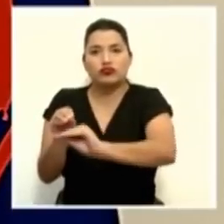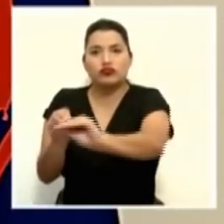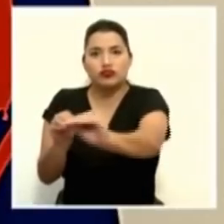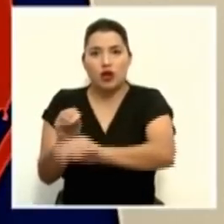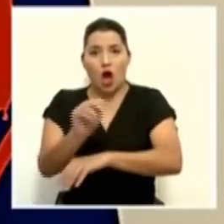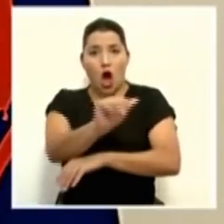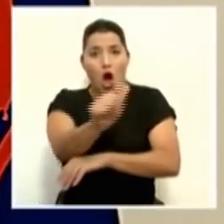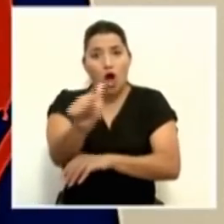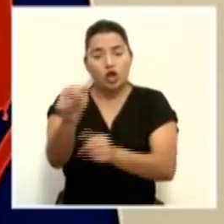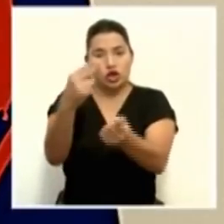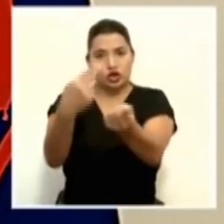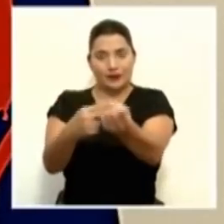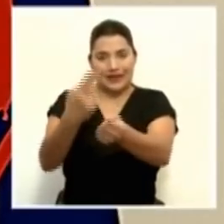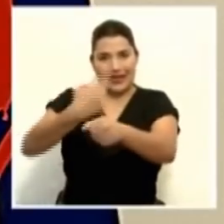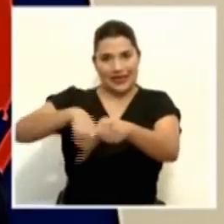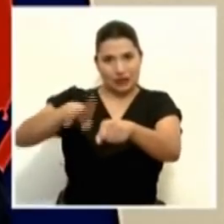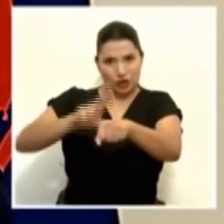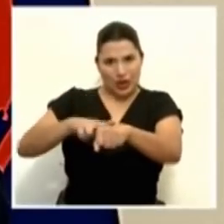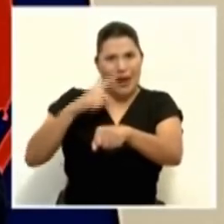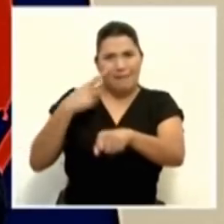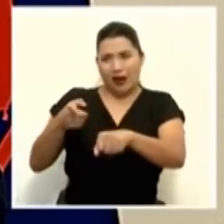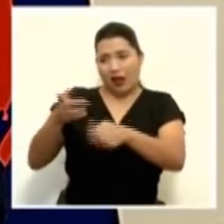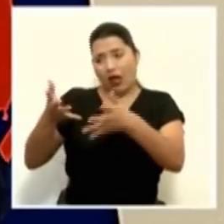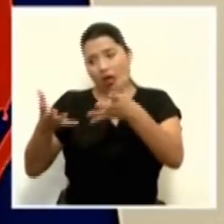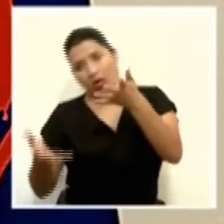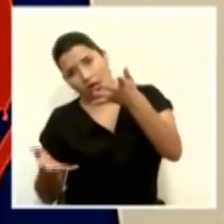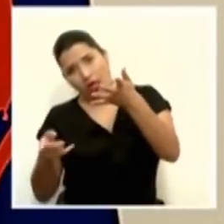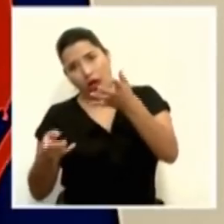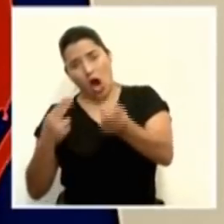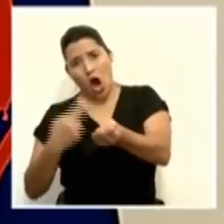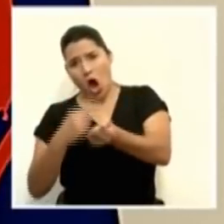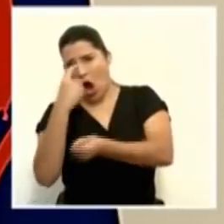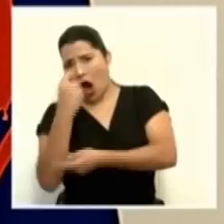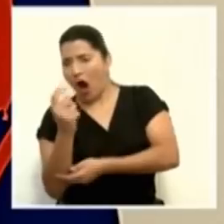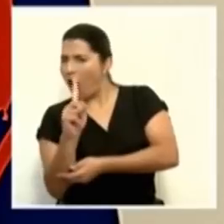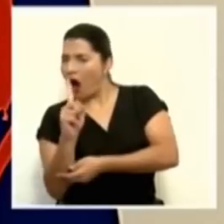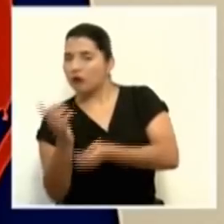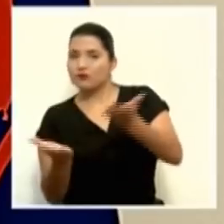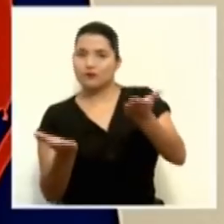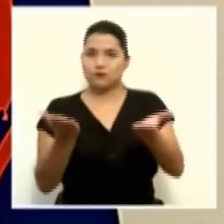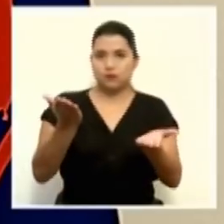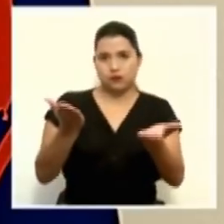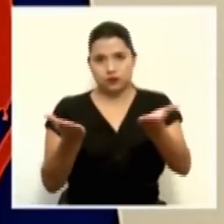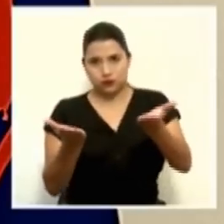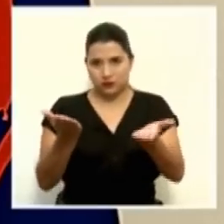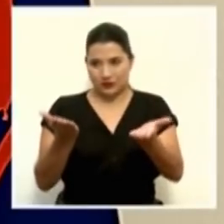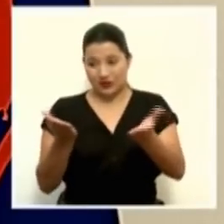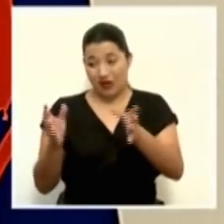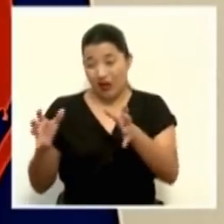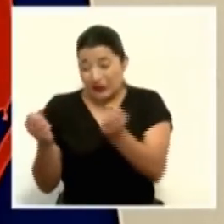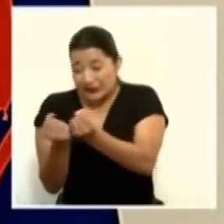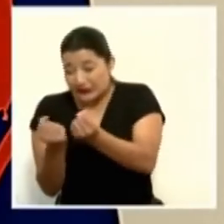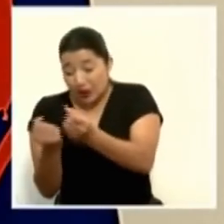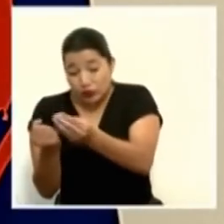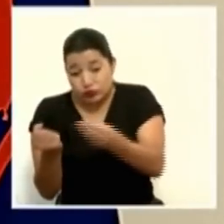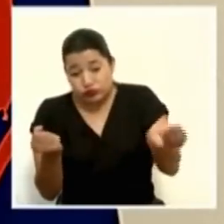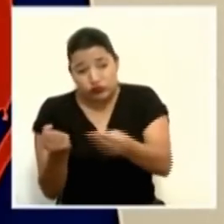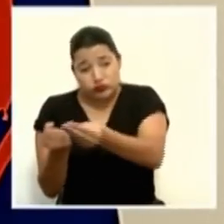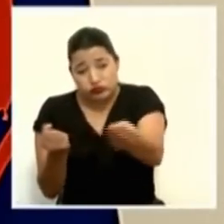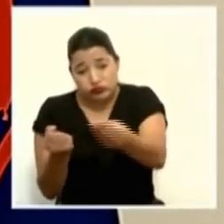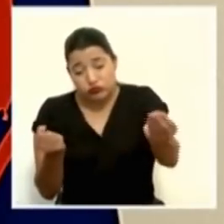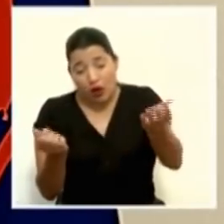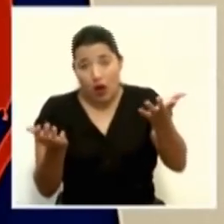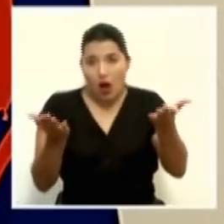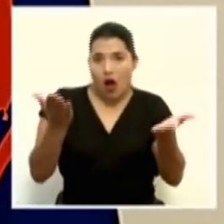nacionales para balancear la carga en las unidades de cuidados intensivos y no saturar las de un hospital